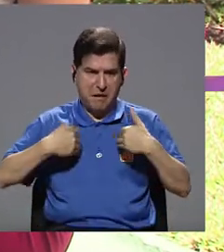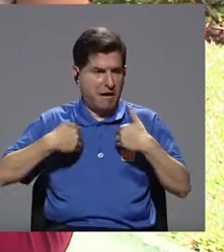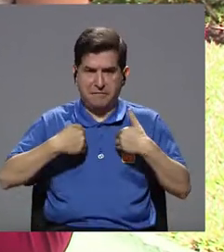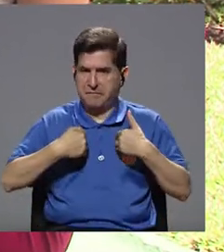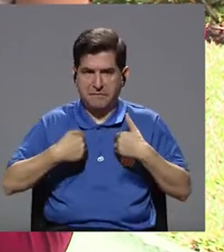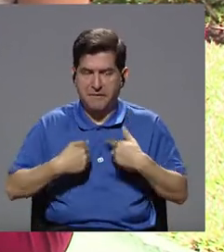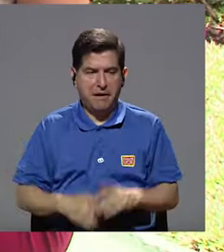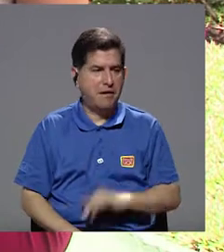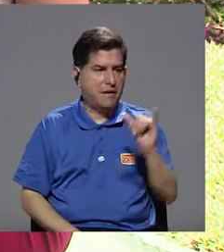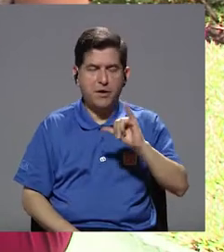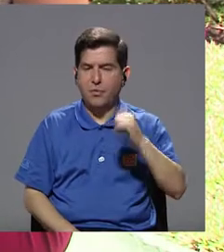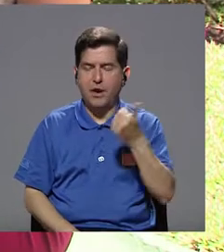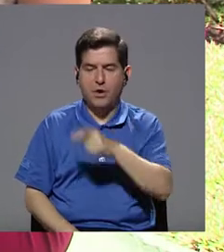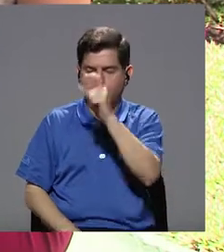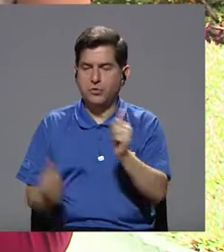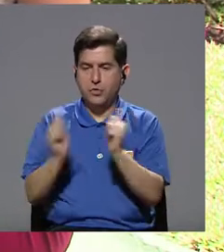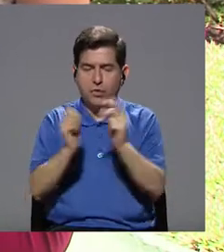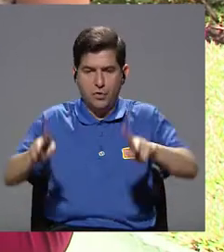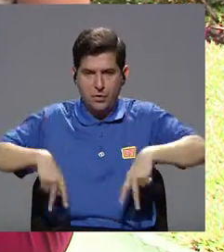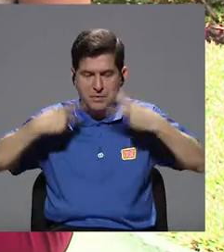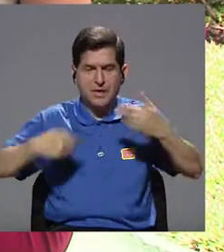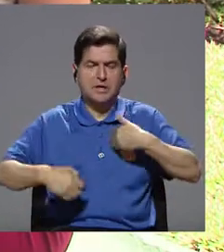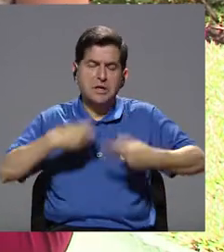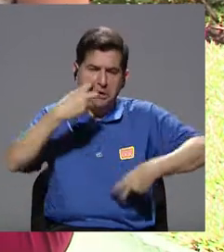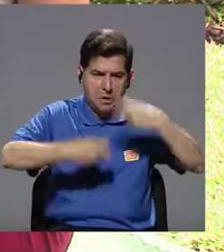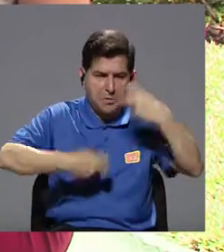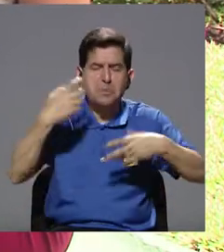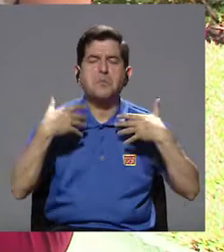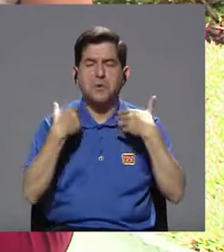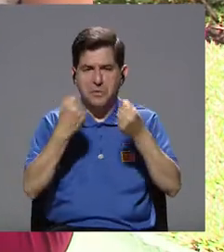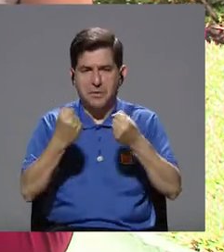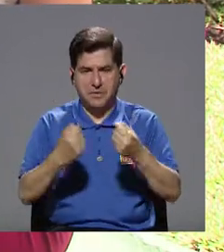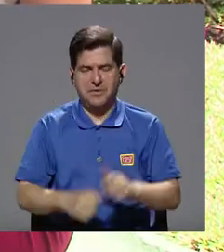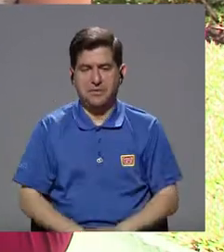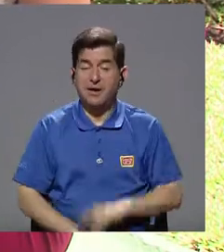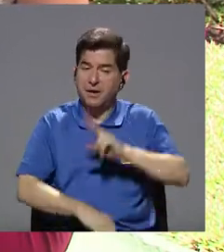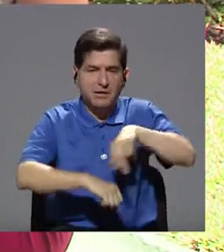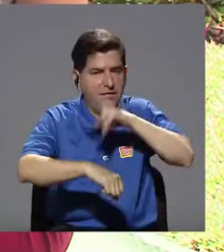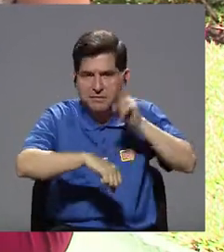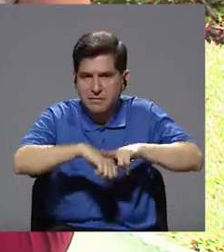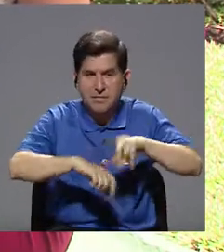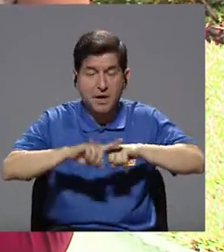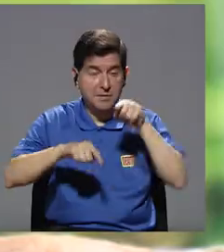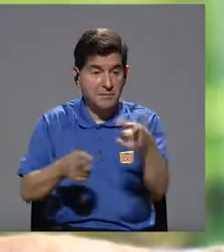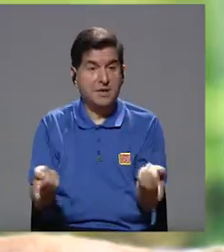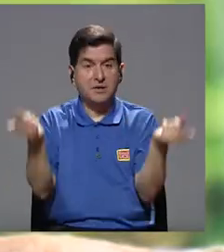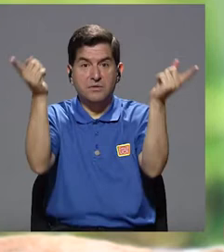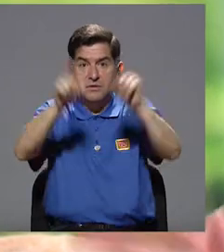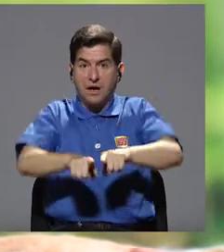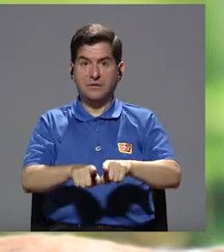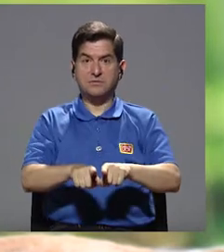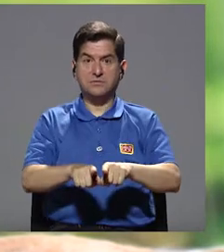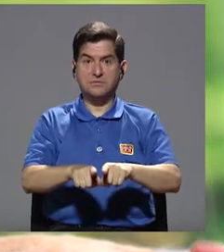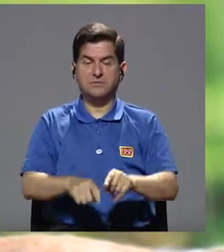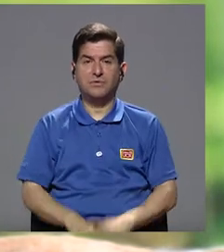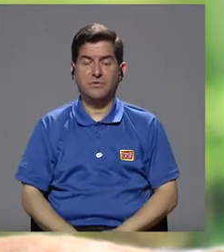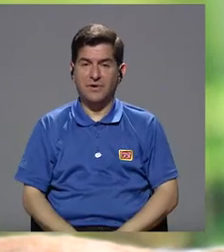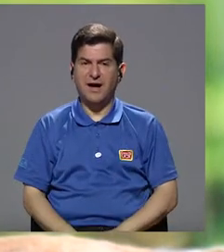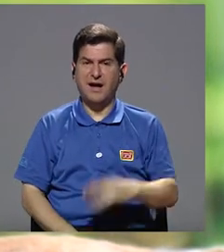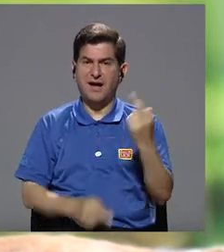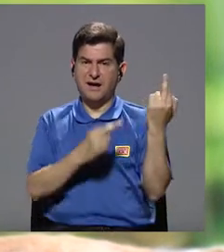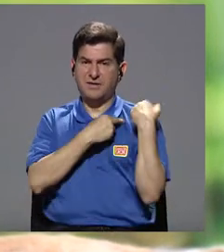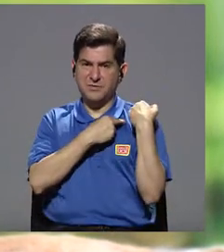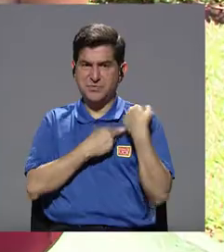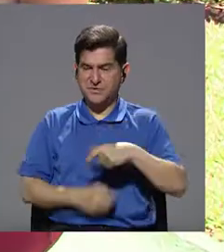es normal si un animal, como cualquier otro ser vivo, pues, pueda tener complicaciones de salud, de naturales. Pero en estos casos